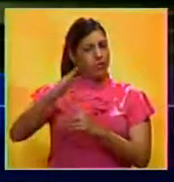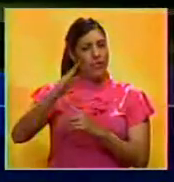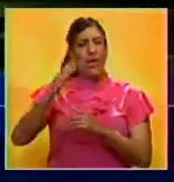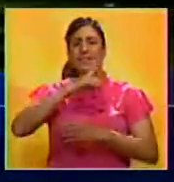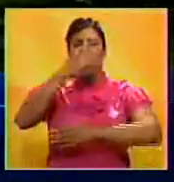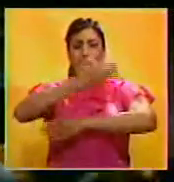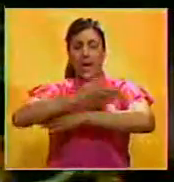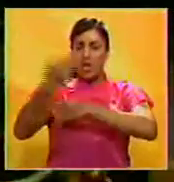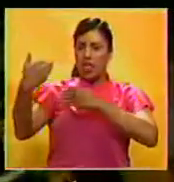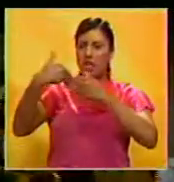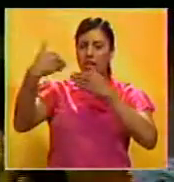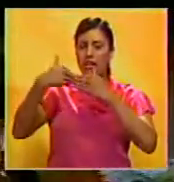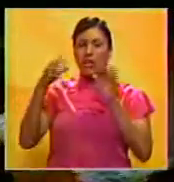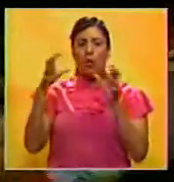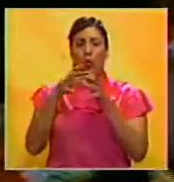barreras impuestas por ejes imperiales.